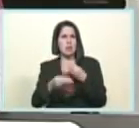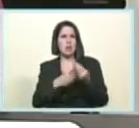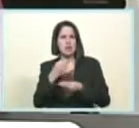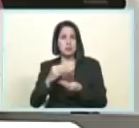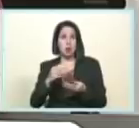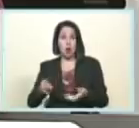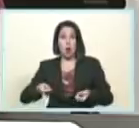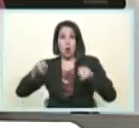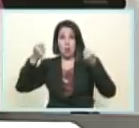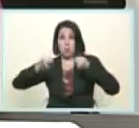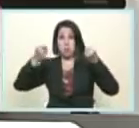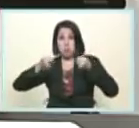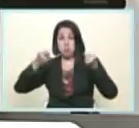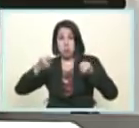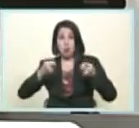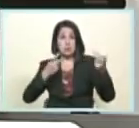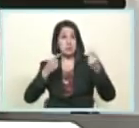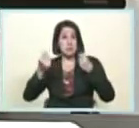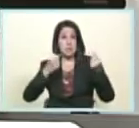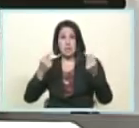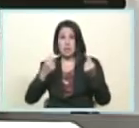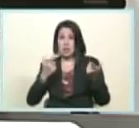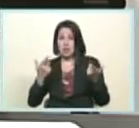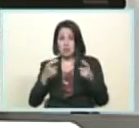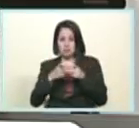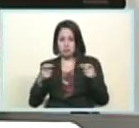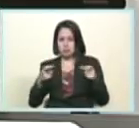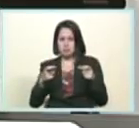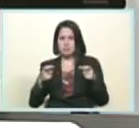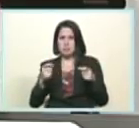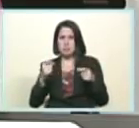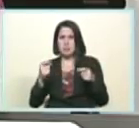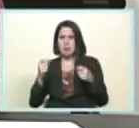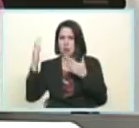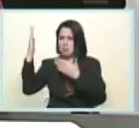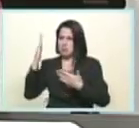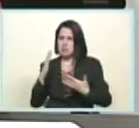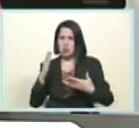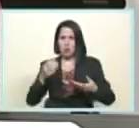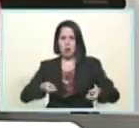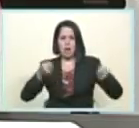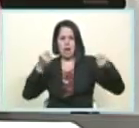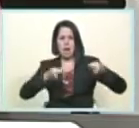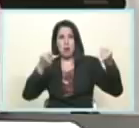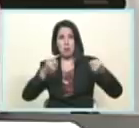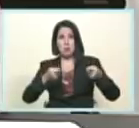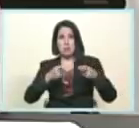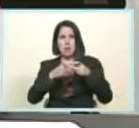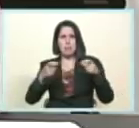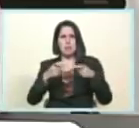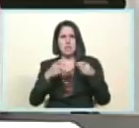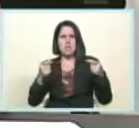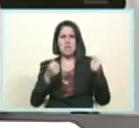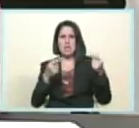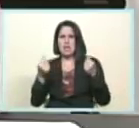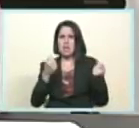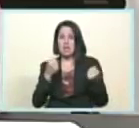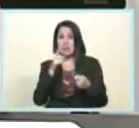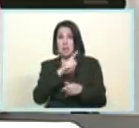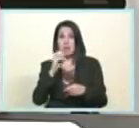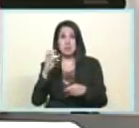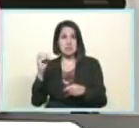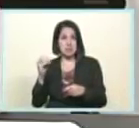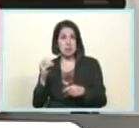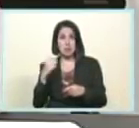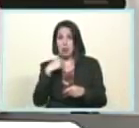de la revolución socialista de la revolución bolivariana para eso es la guerra económica entre otras cosas para que los pueblos del mundo no abran